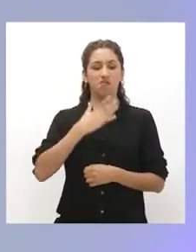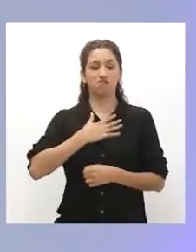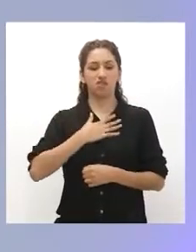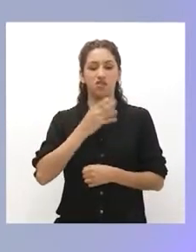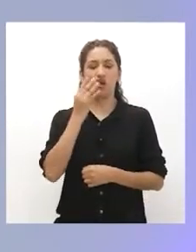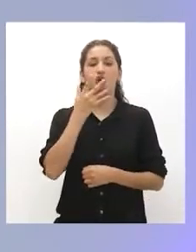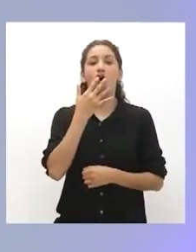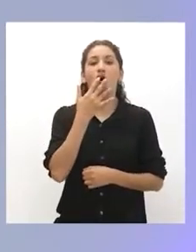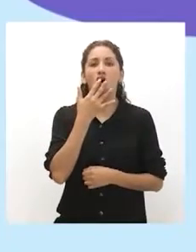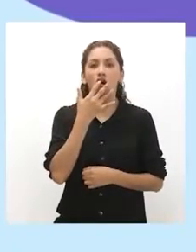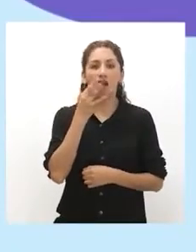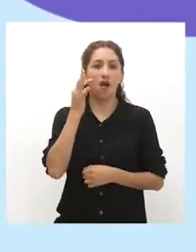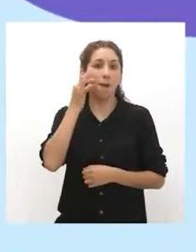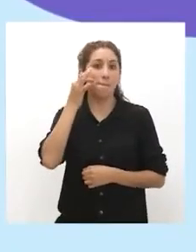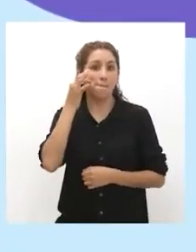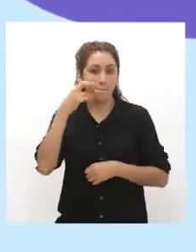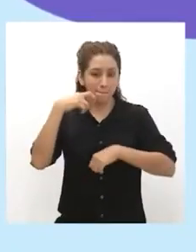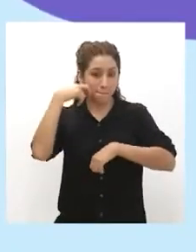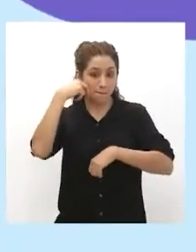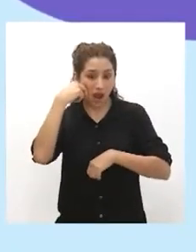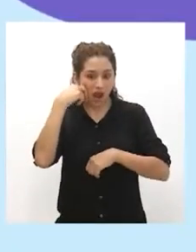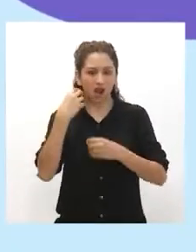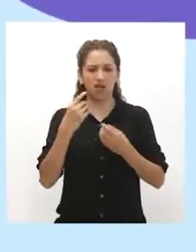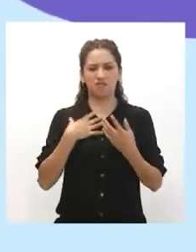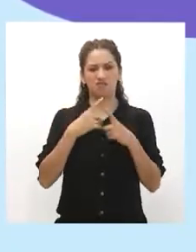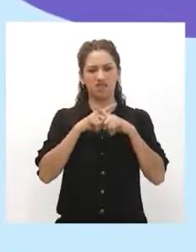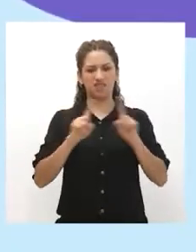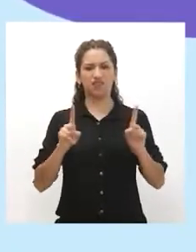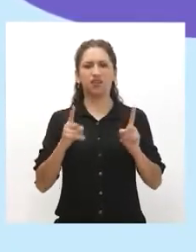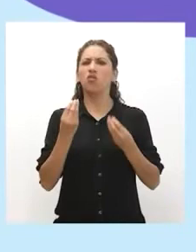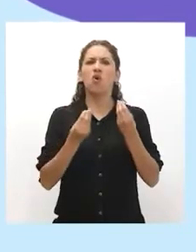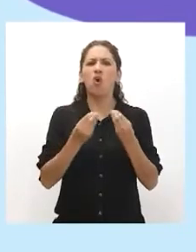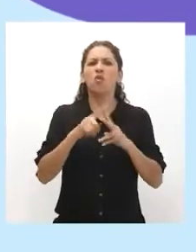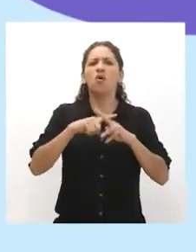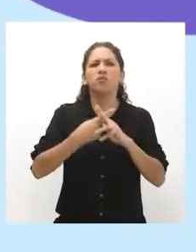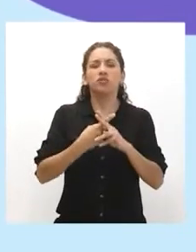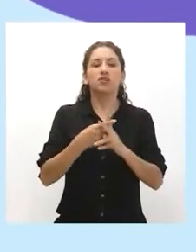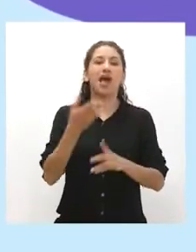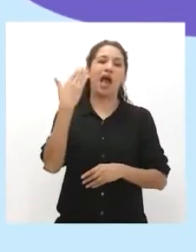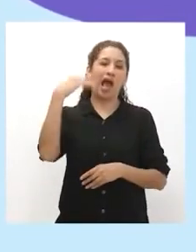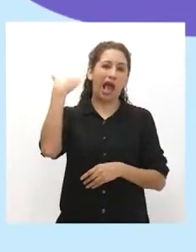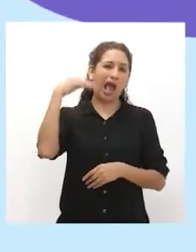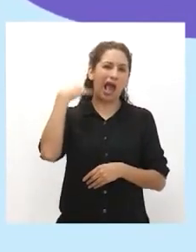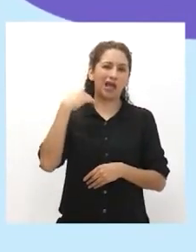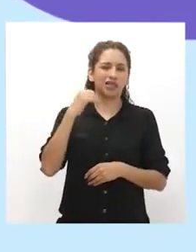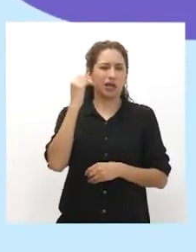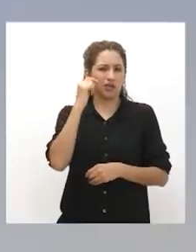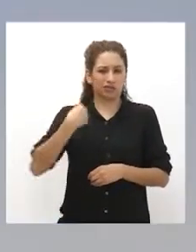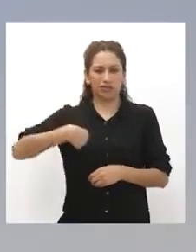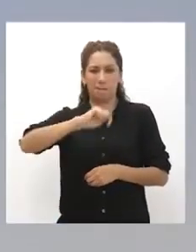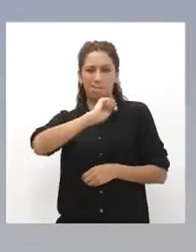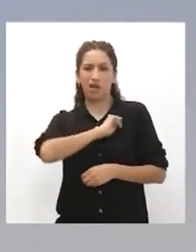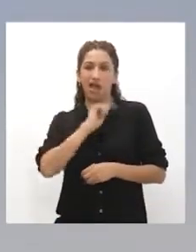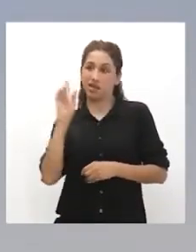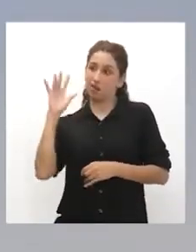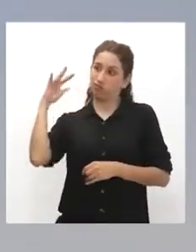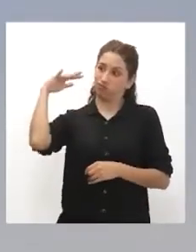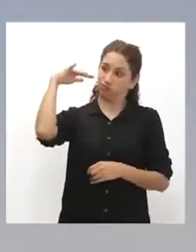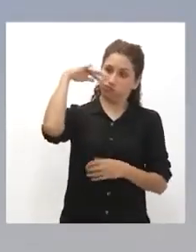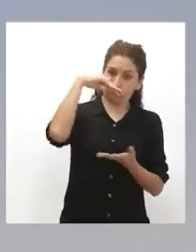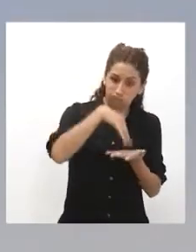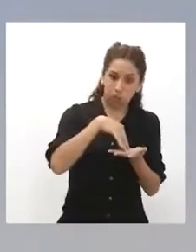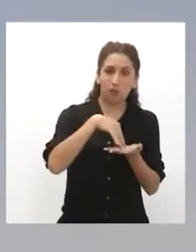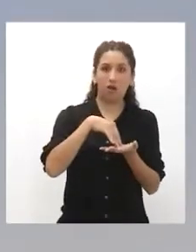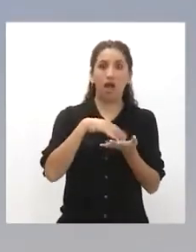es mejor que el otro? Yo creo que de la época de la colonia, con la llegada de los españoles. Yo podría